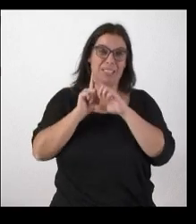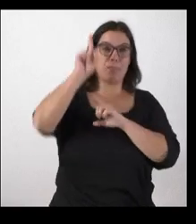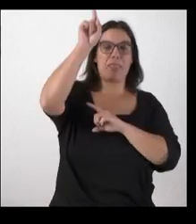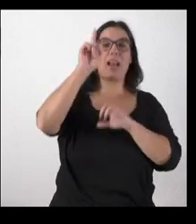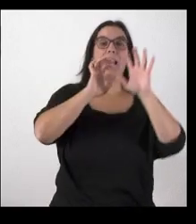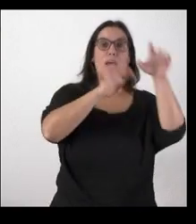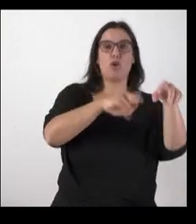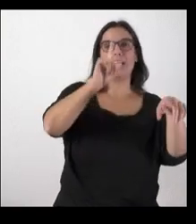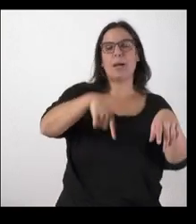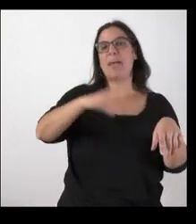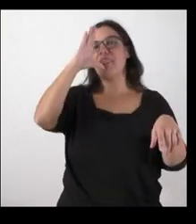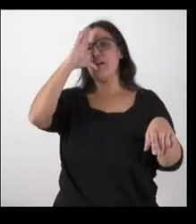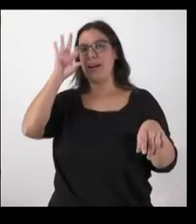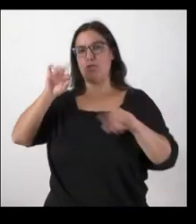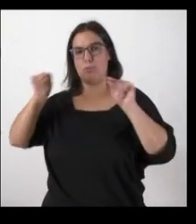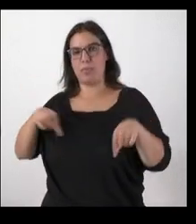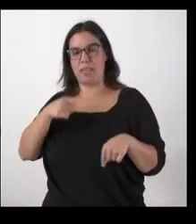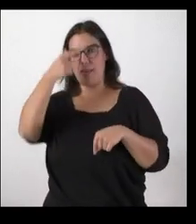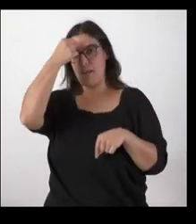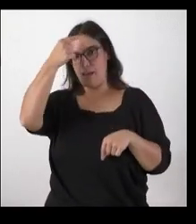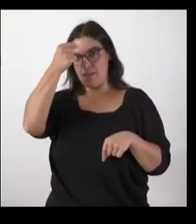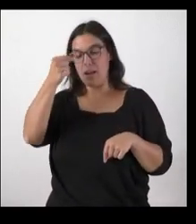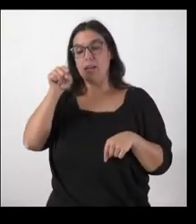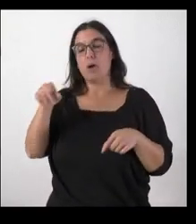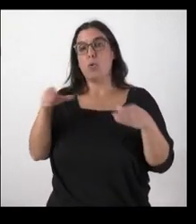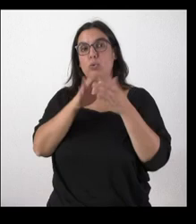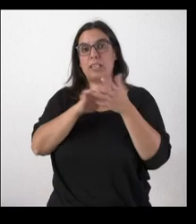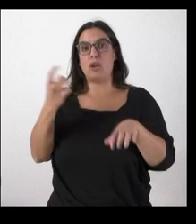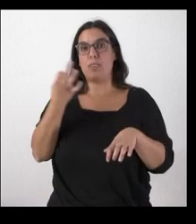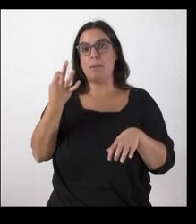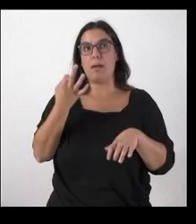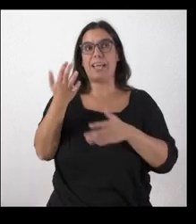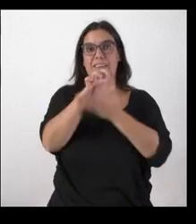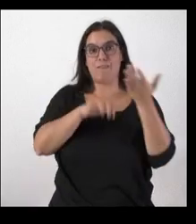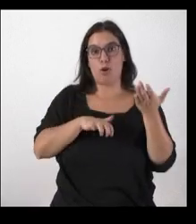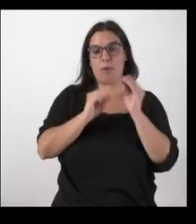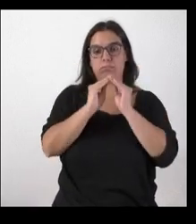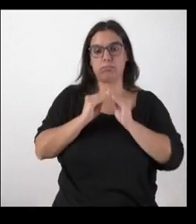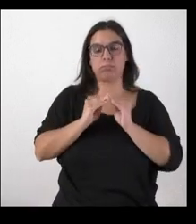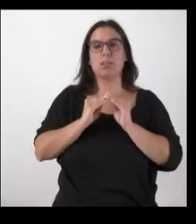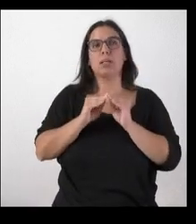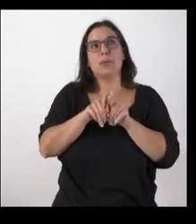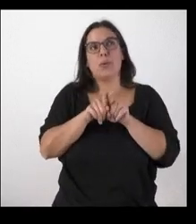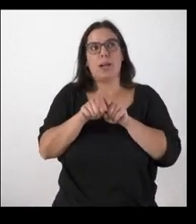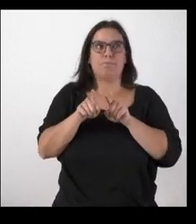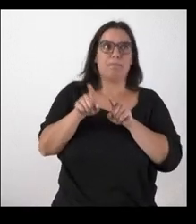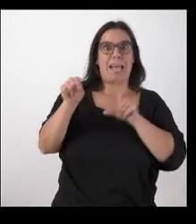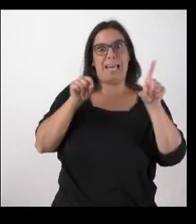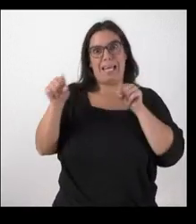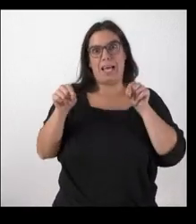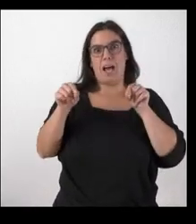en Ávila la Junta tiene que elaborar un informe en el que se postule o elija